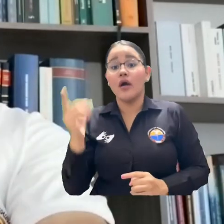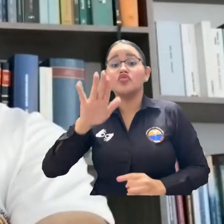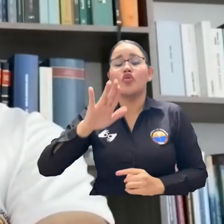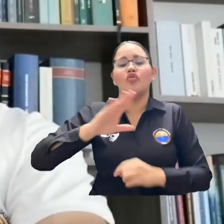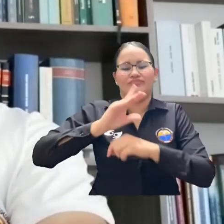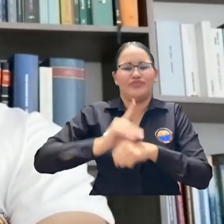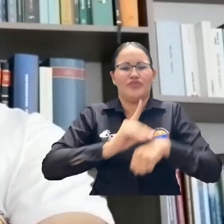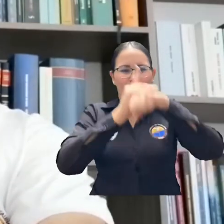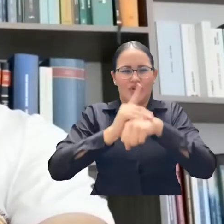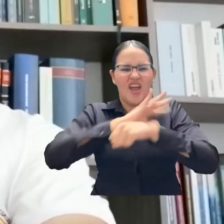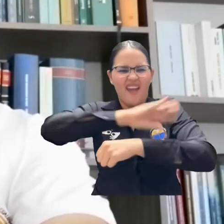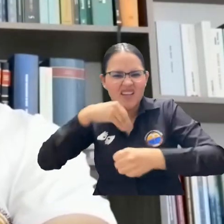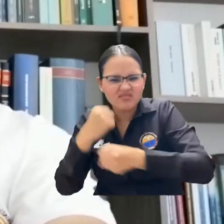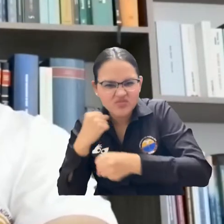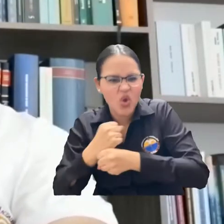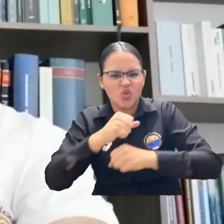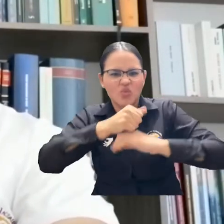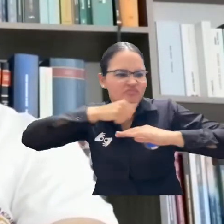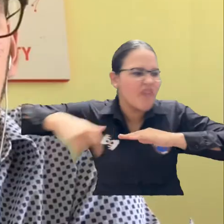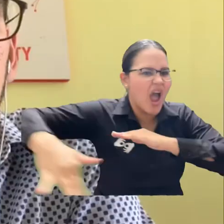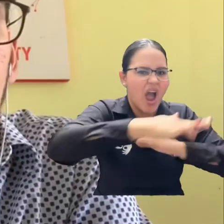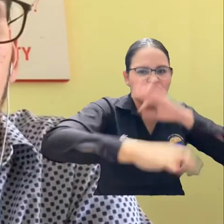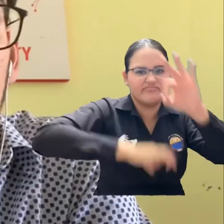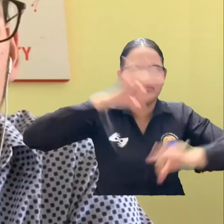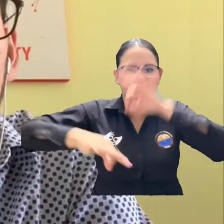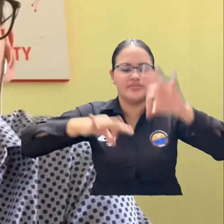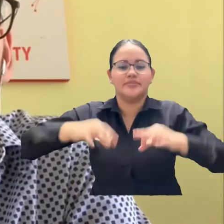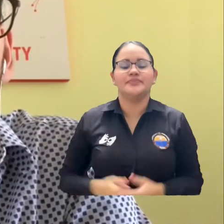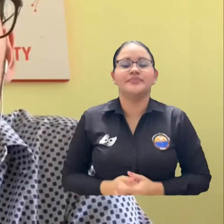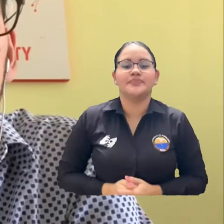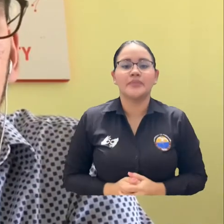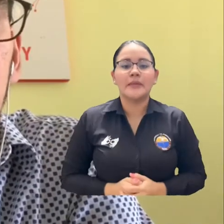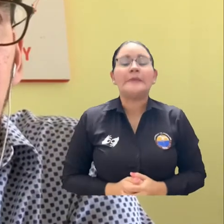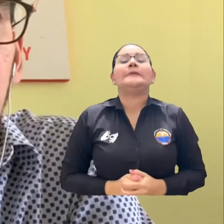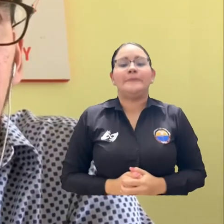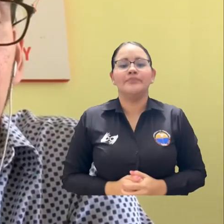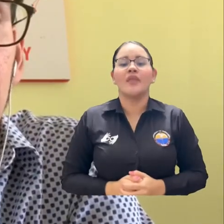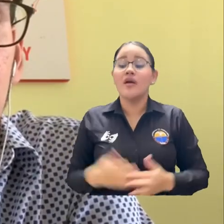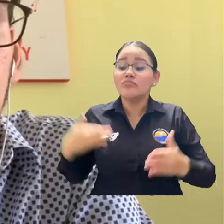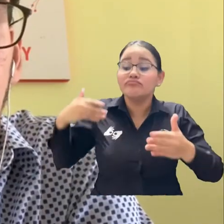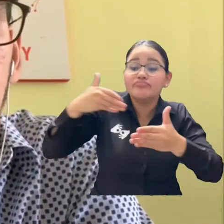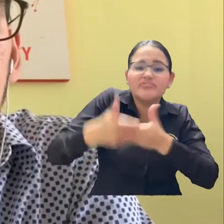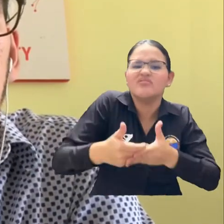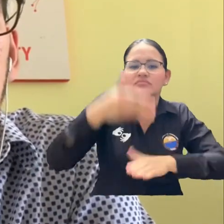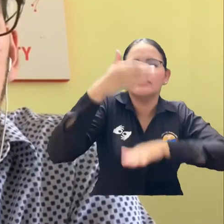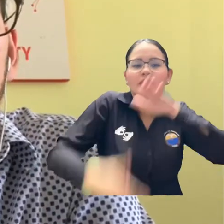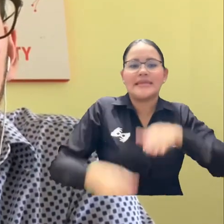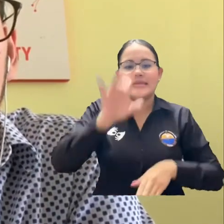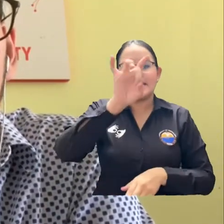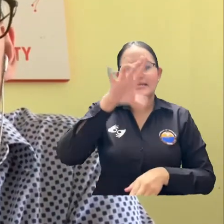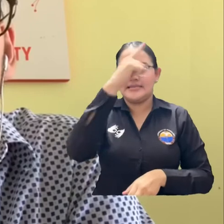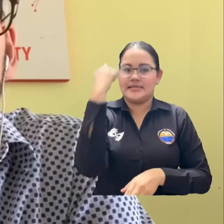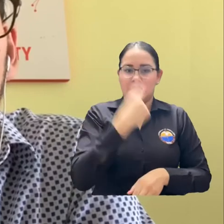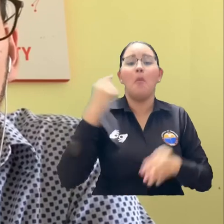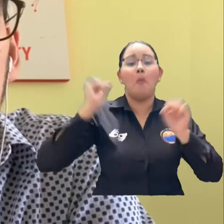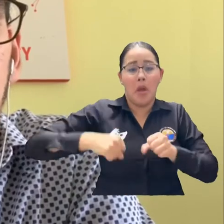doctorado en Gestión y Conservación del Mar. La convocatoria está abierta en este momento, hasta el 15 de septiembre. Pueden